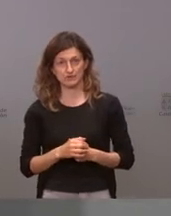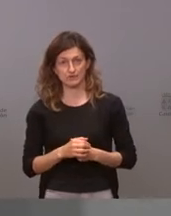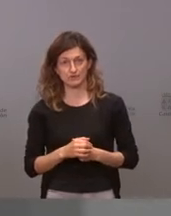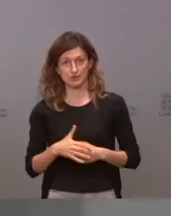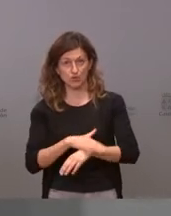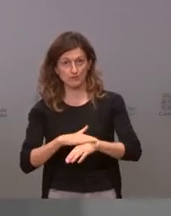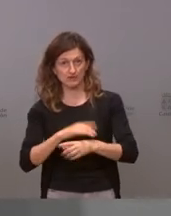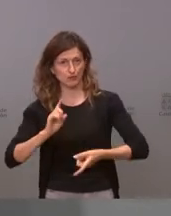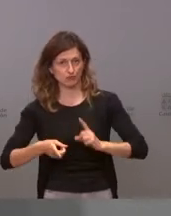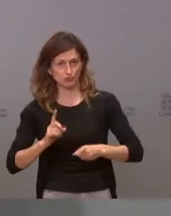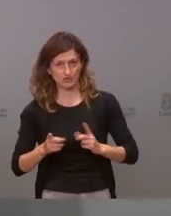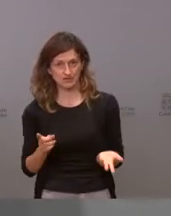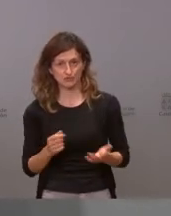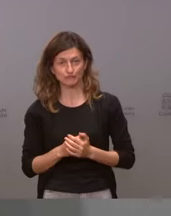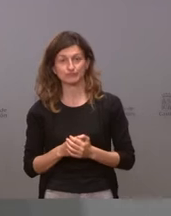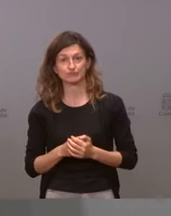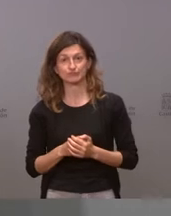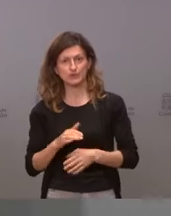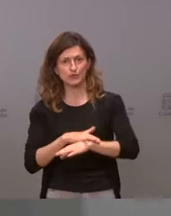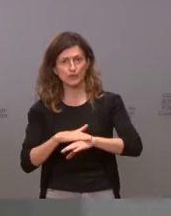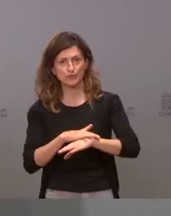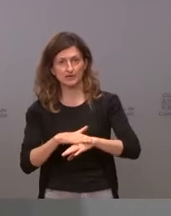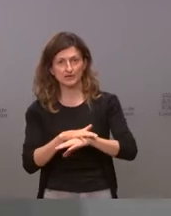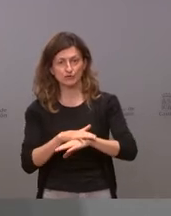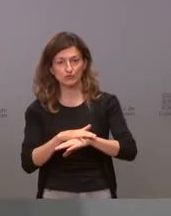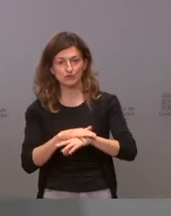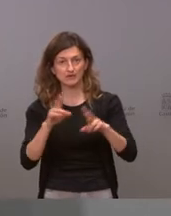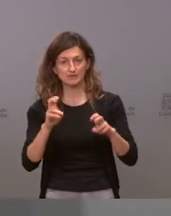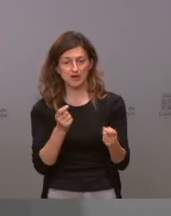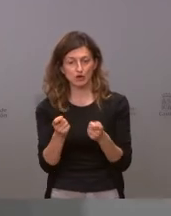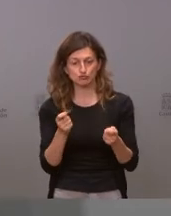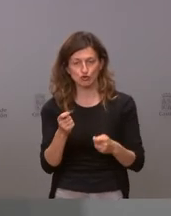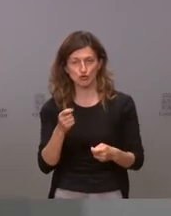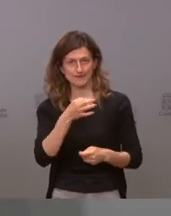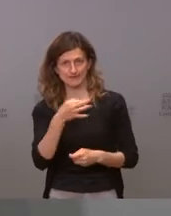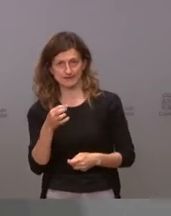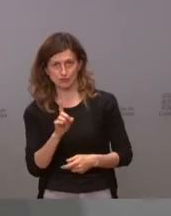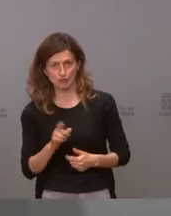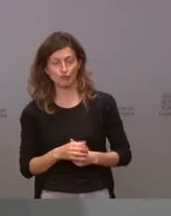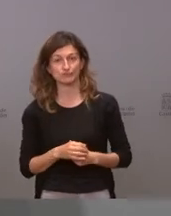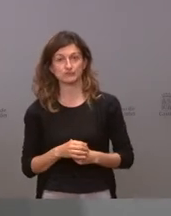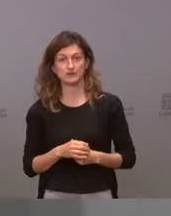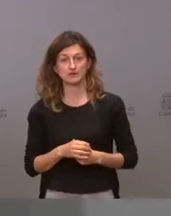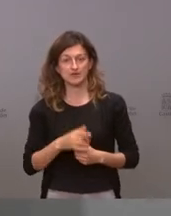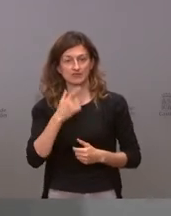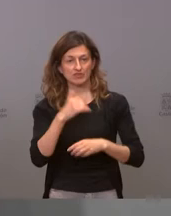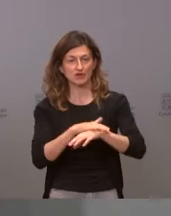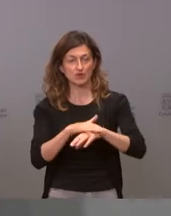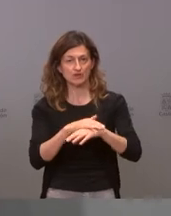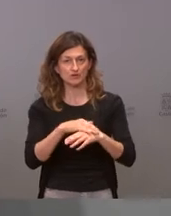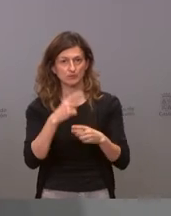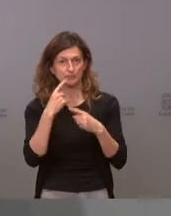un gobierno que no cree en los controles que no cree en la justicia y un gobierno que dice cosas tan